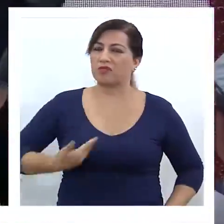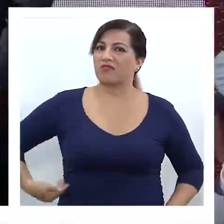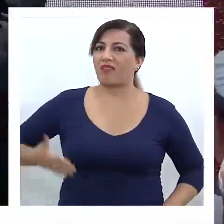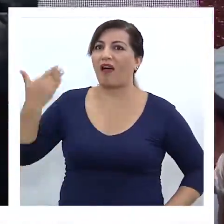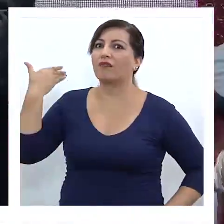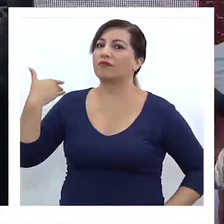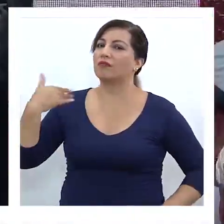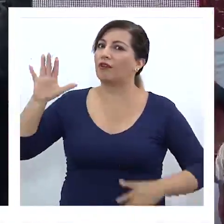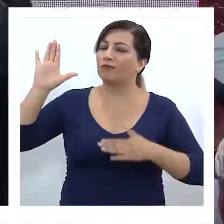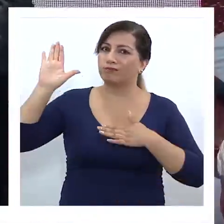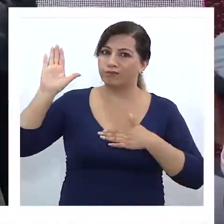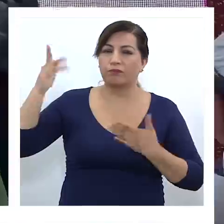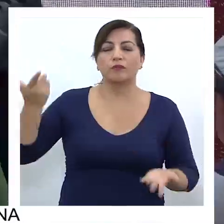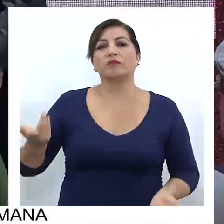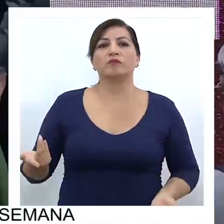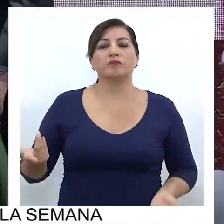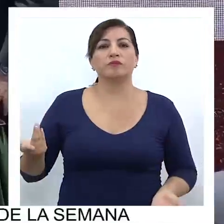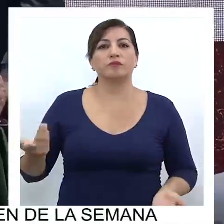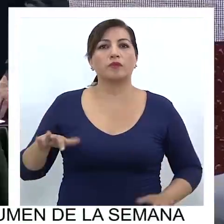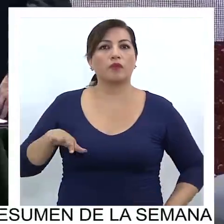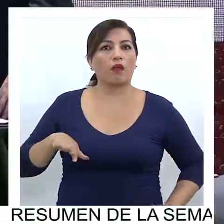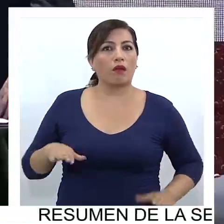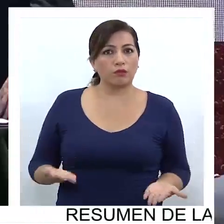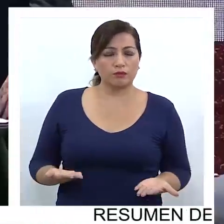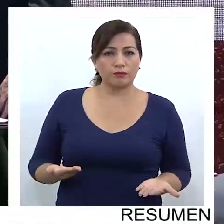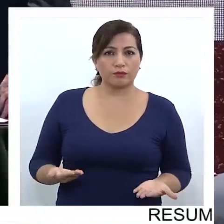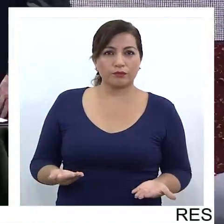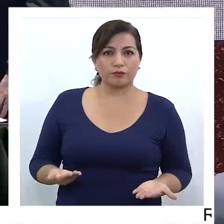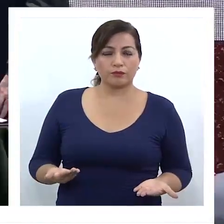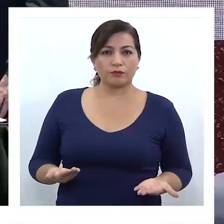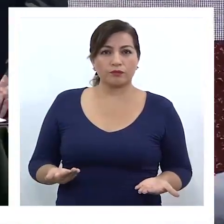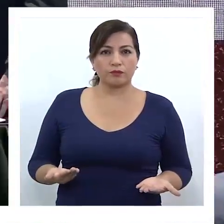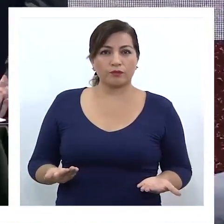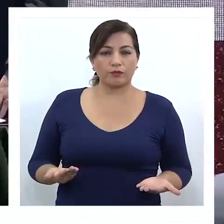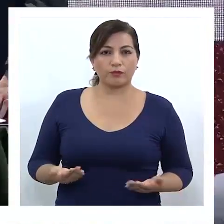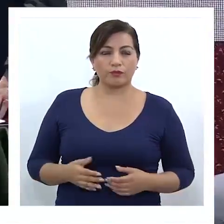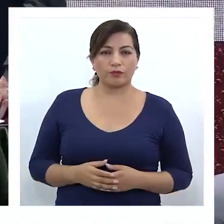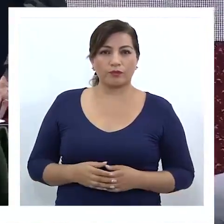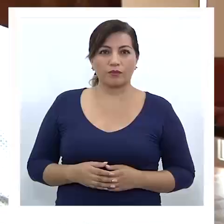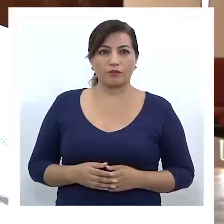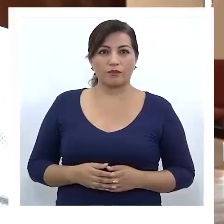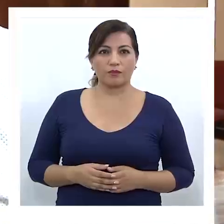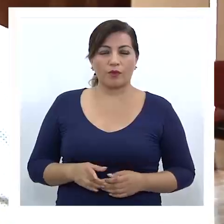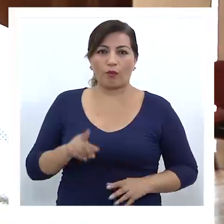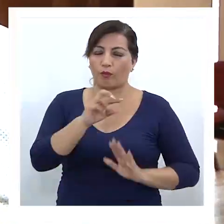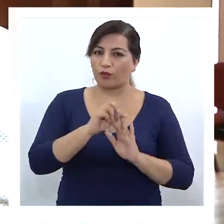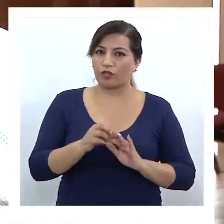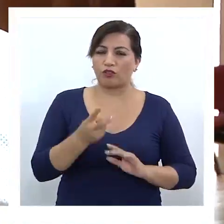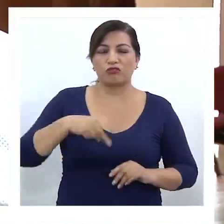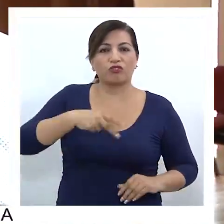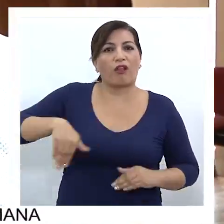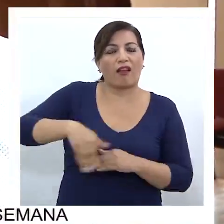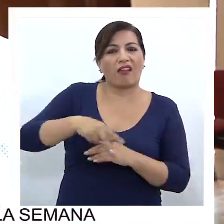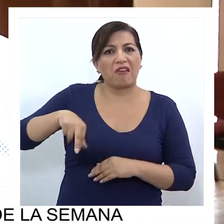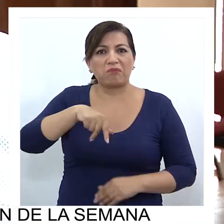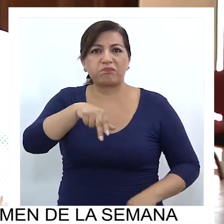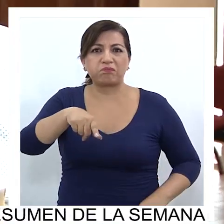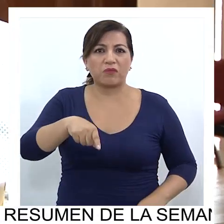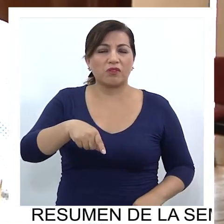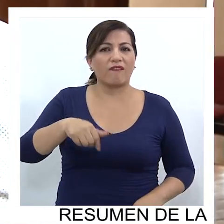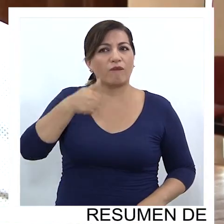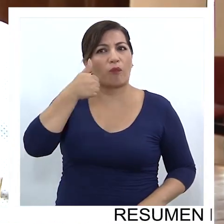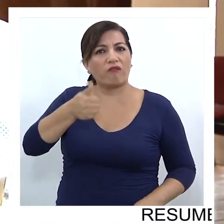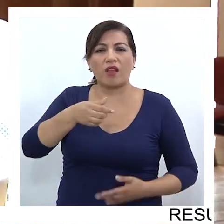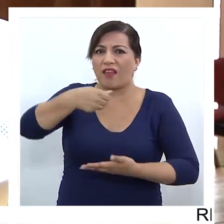comprometió en un principio y bueno, eso ha sido al menos uno que camina por la calle, que ha sido bien